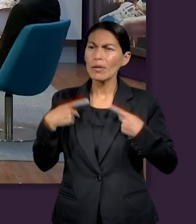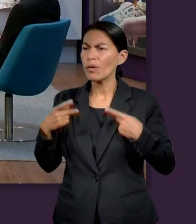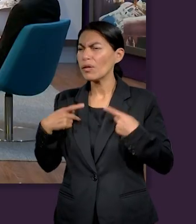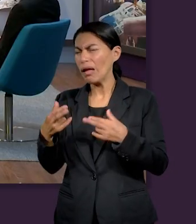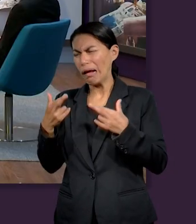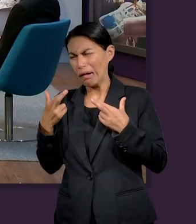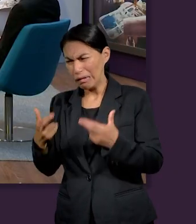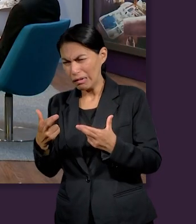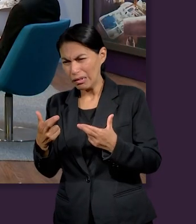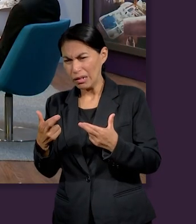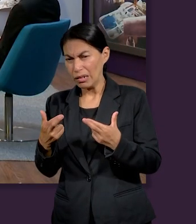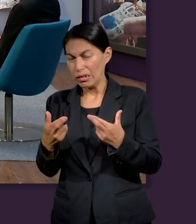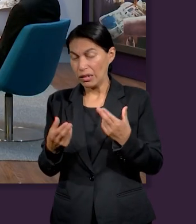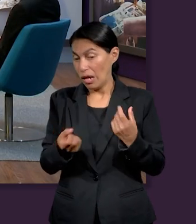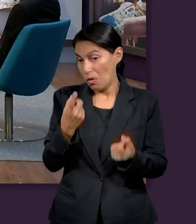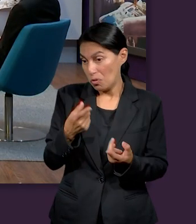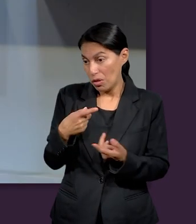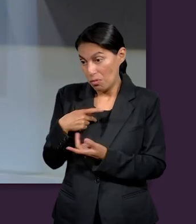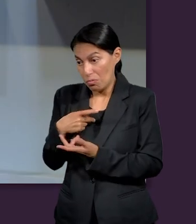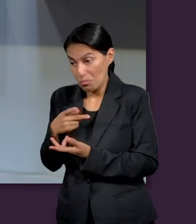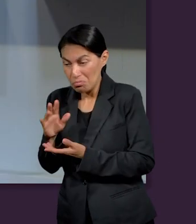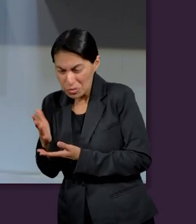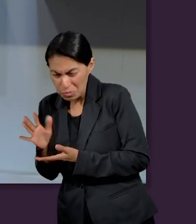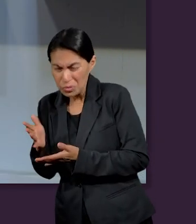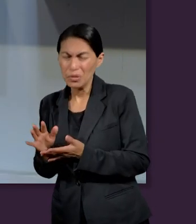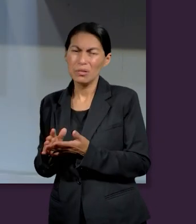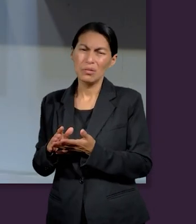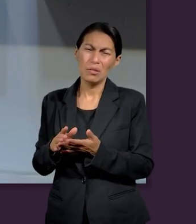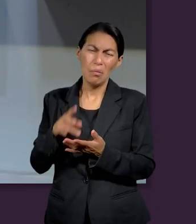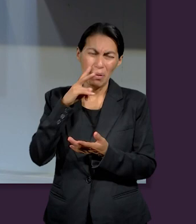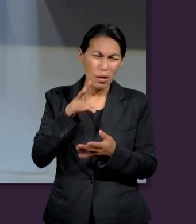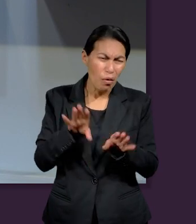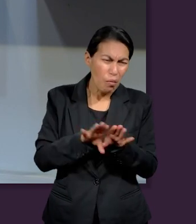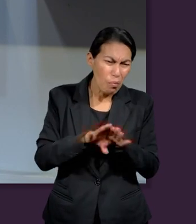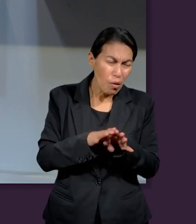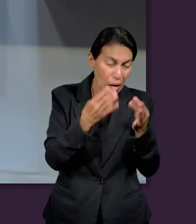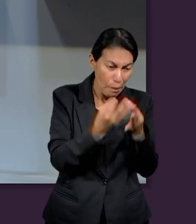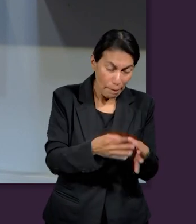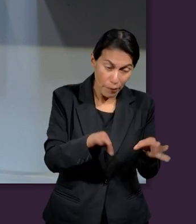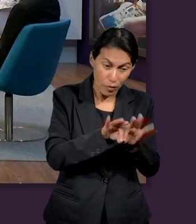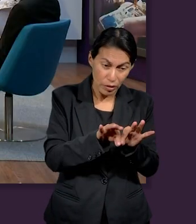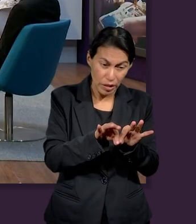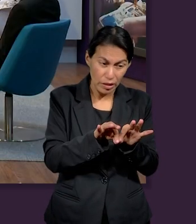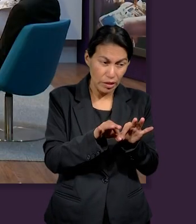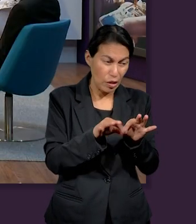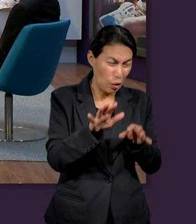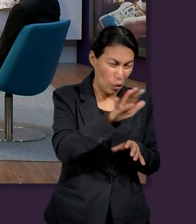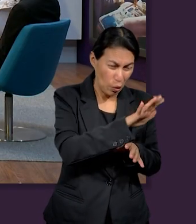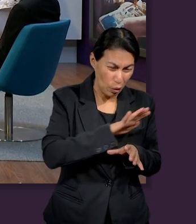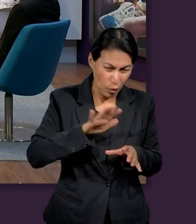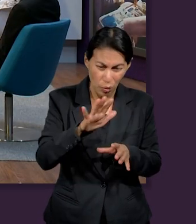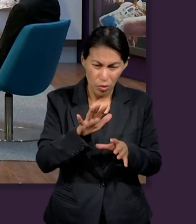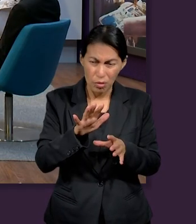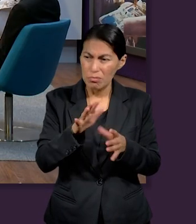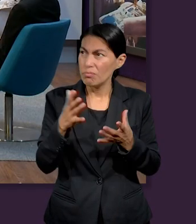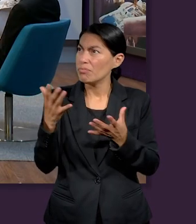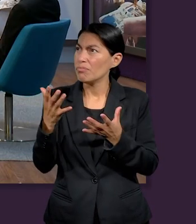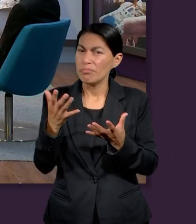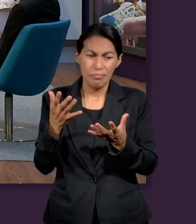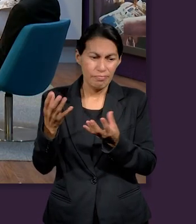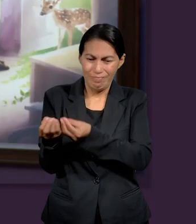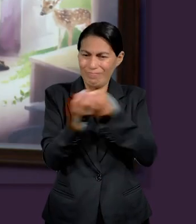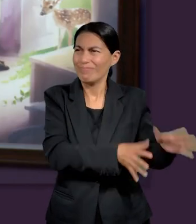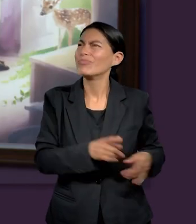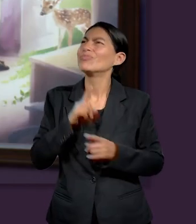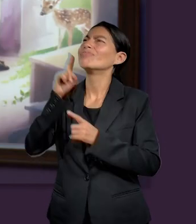tal vez que tengan mucha riqueza o incluso las que no tienen mucha riqueza la importancia de dar todo por